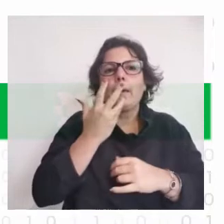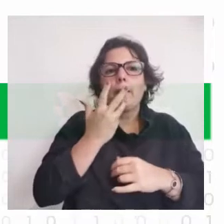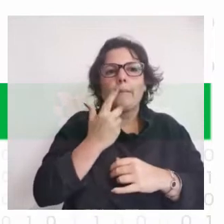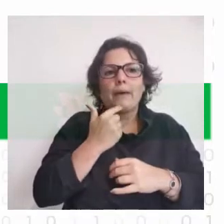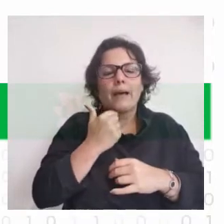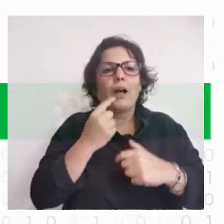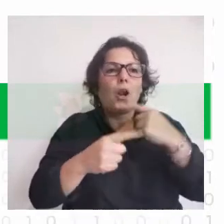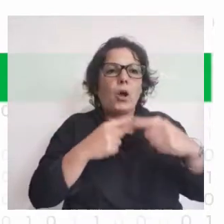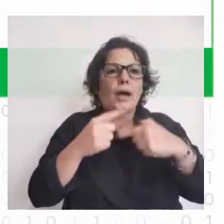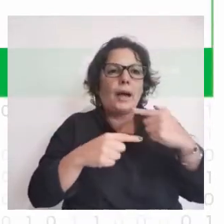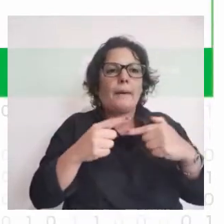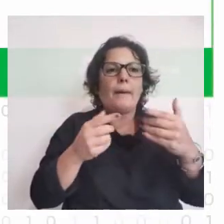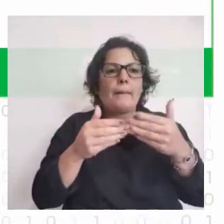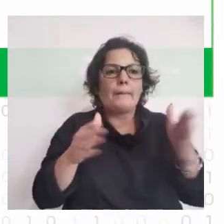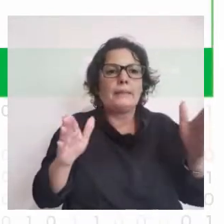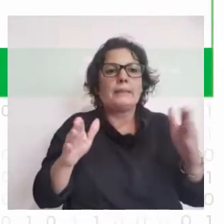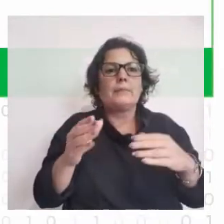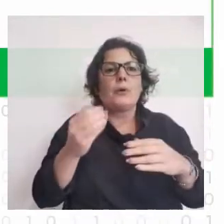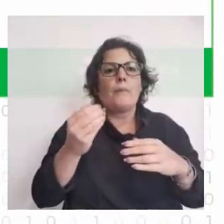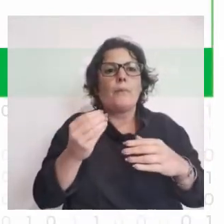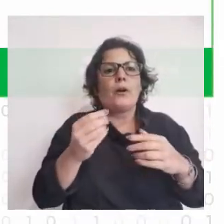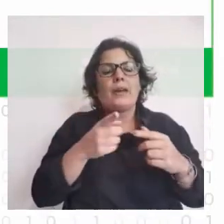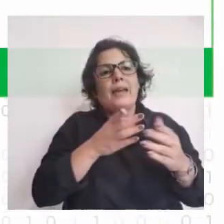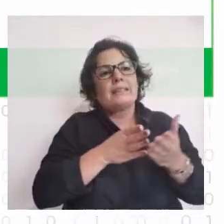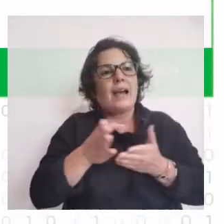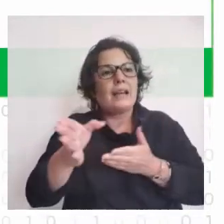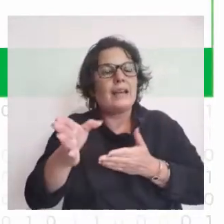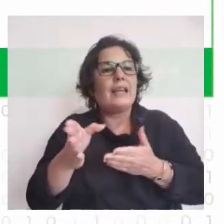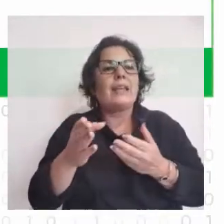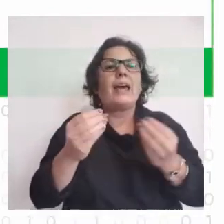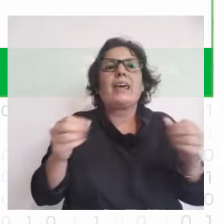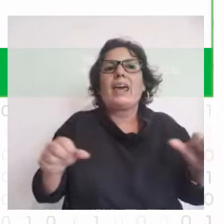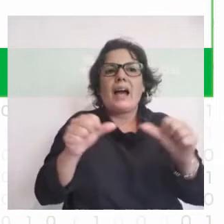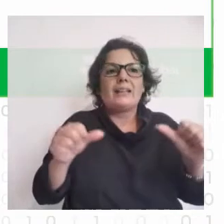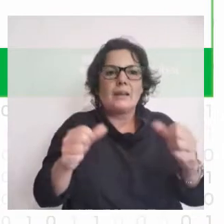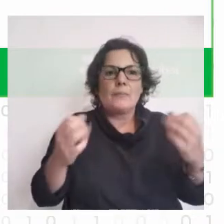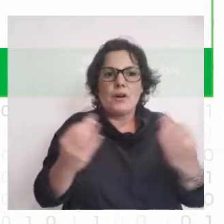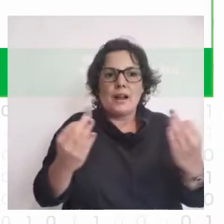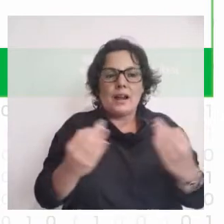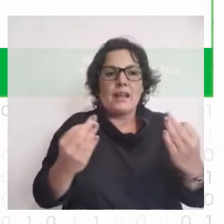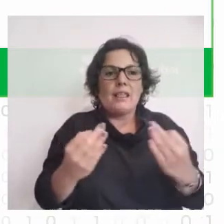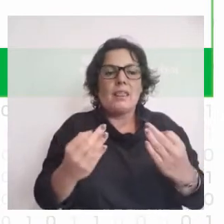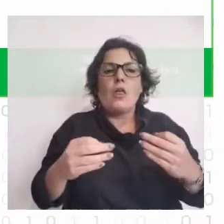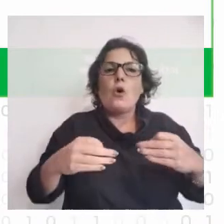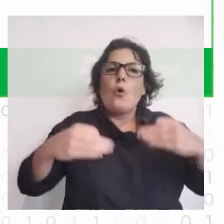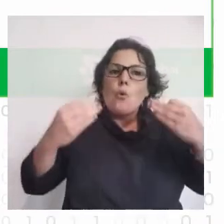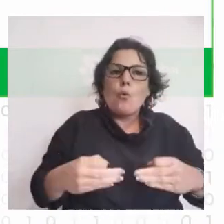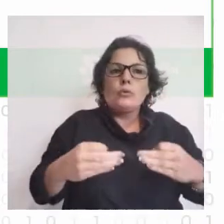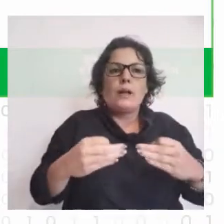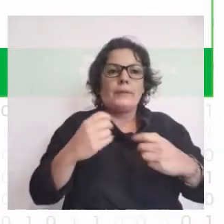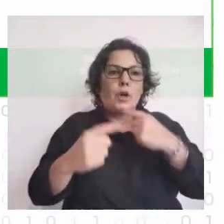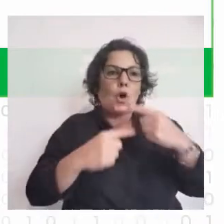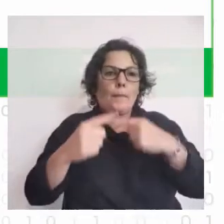hablaba Virginia al principio porque va totalmente por esa línea de, bueno, ¿qué hacemos? En realidad es justamente lo que comentaba Euge,